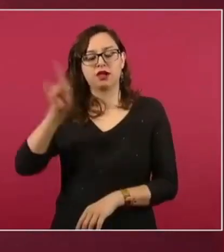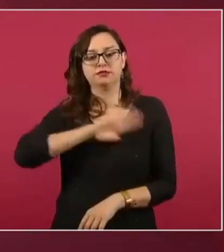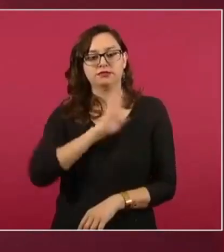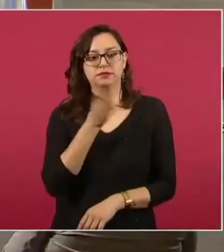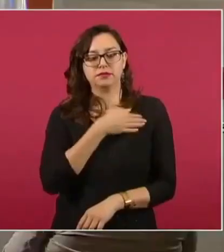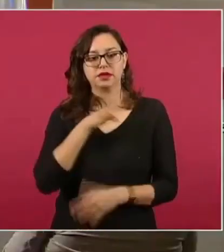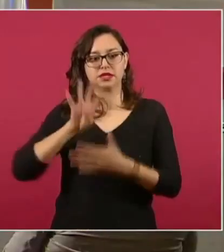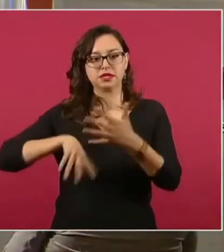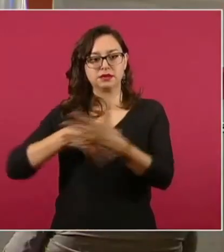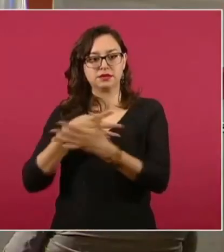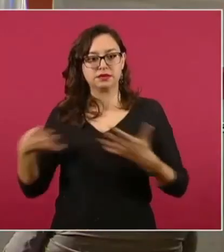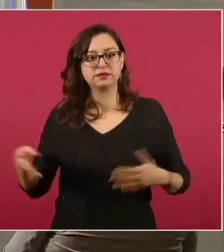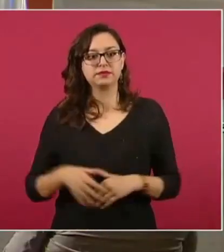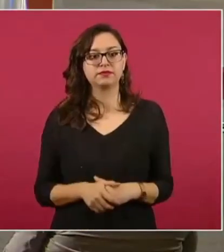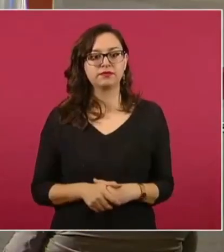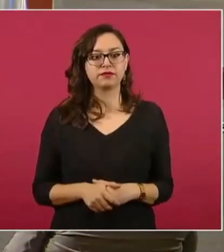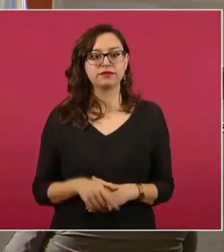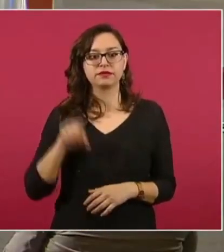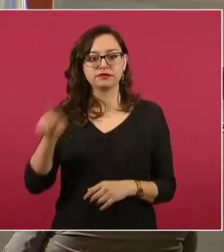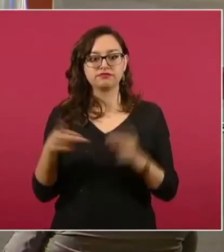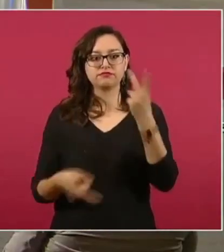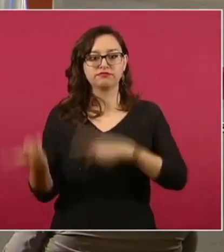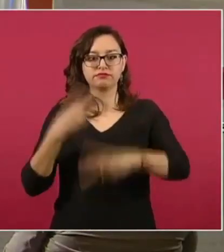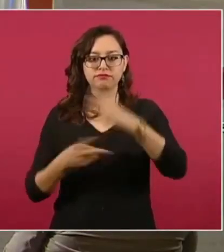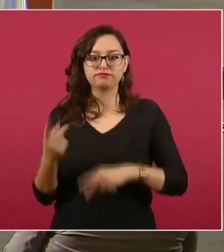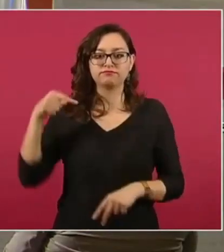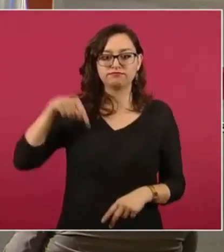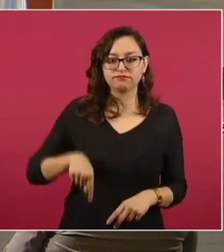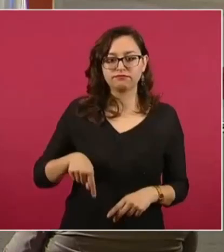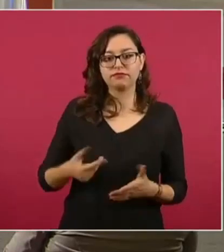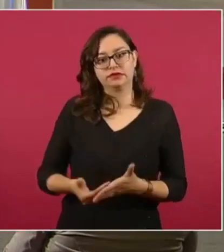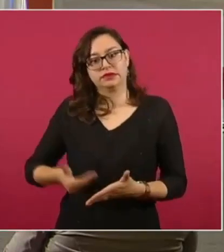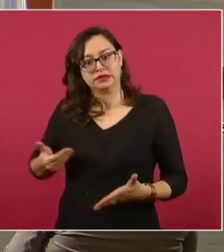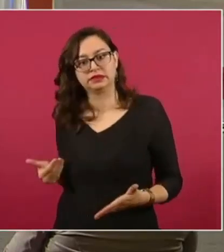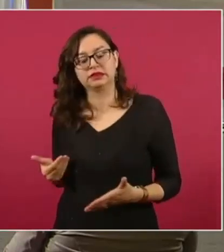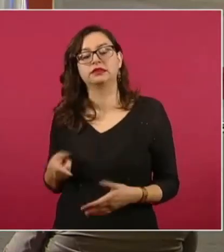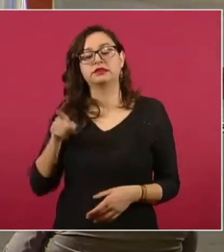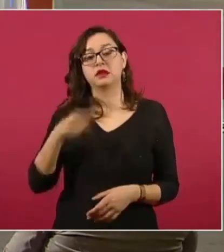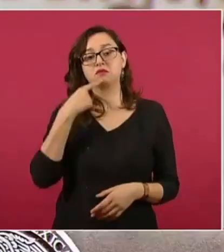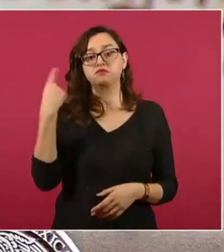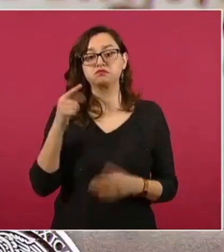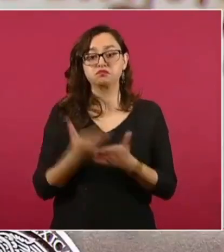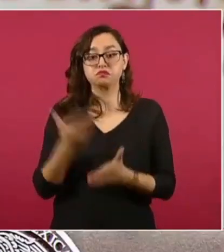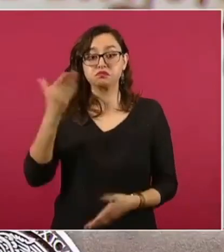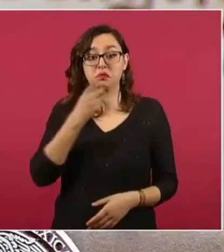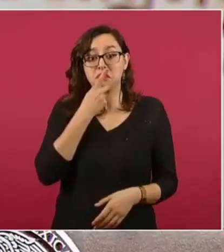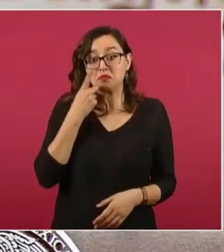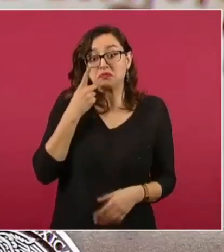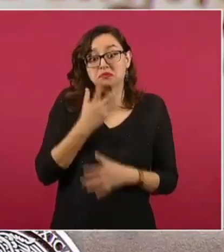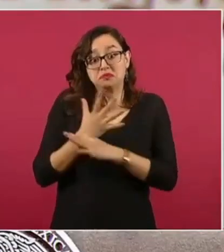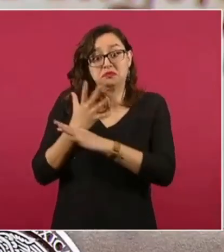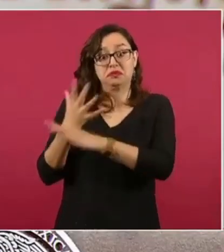que antes de venir a esta conferencia de prensa, habría denunciado que se le estaba persiguiendo